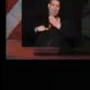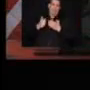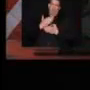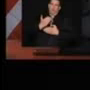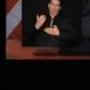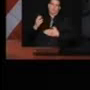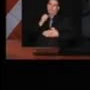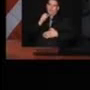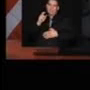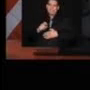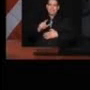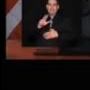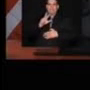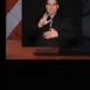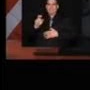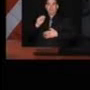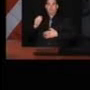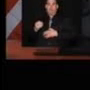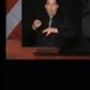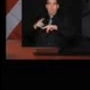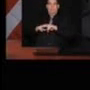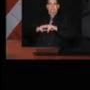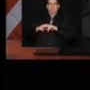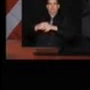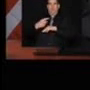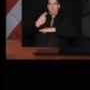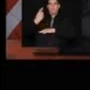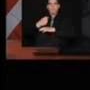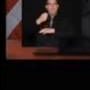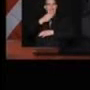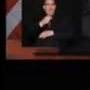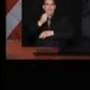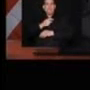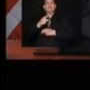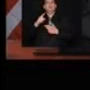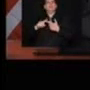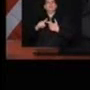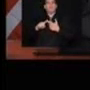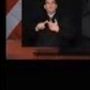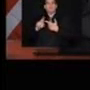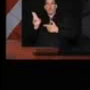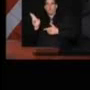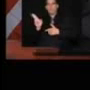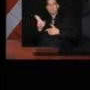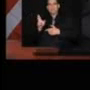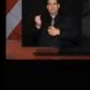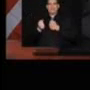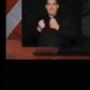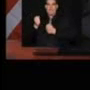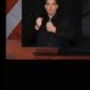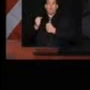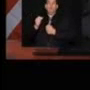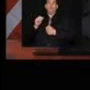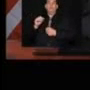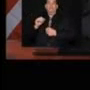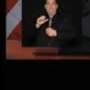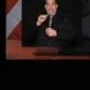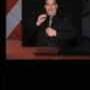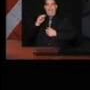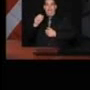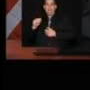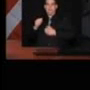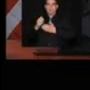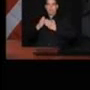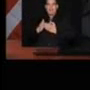peajes o un aumento en marbetes. Y evitamos que el tren urbano, la AMA y las lanchas dejaran de dar